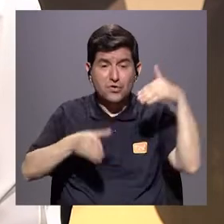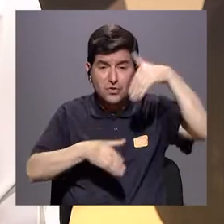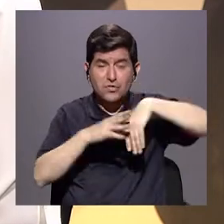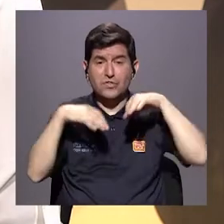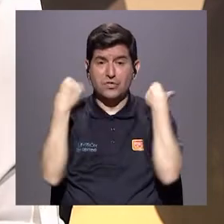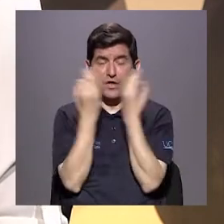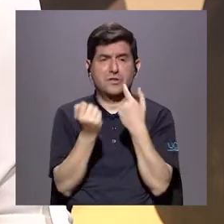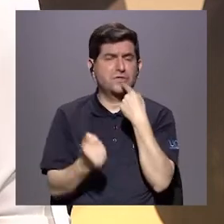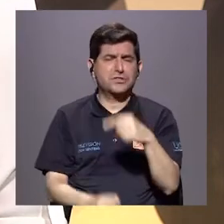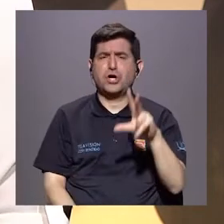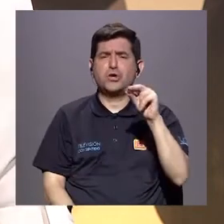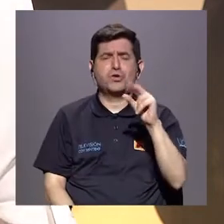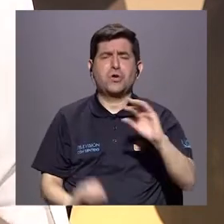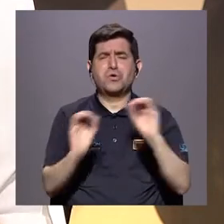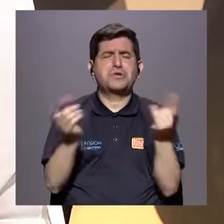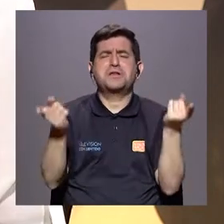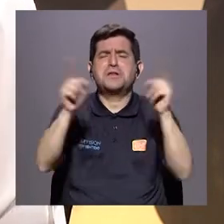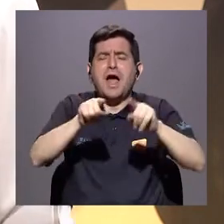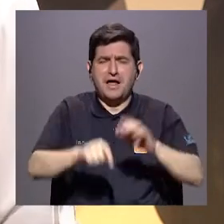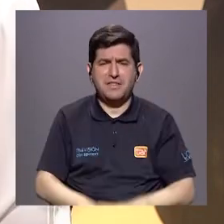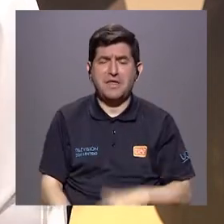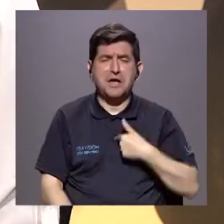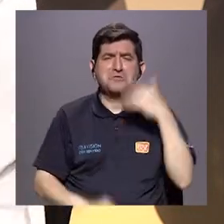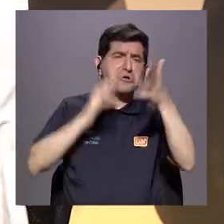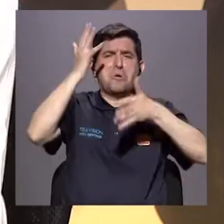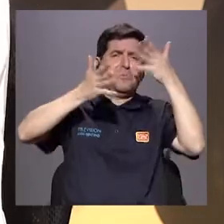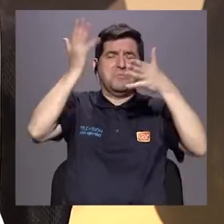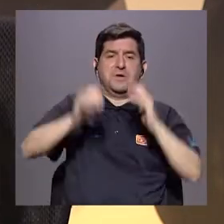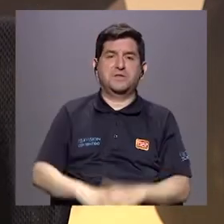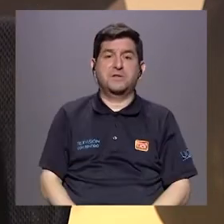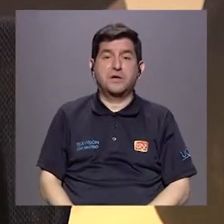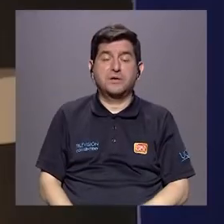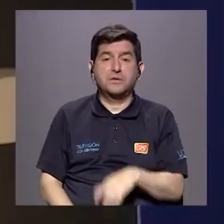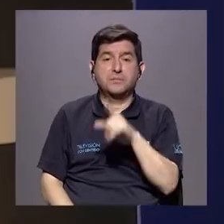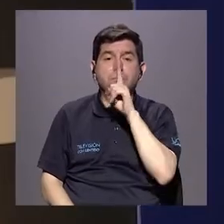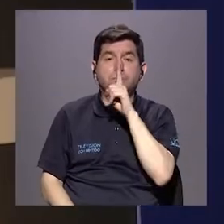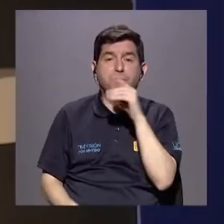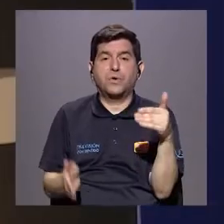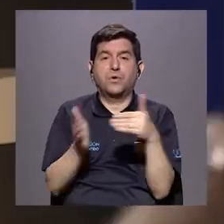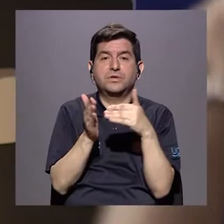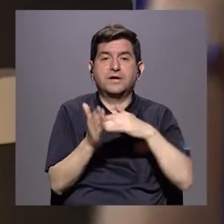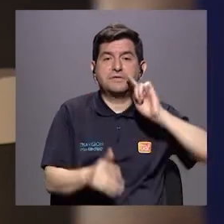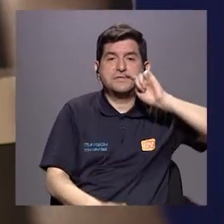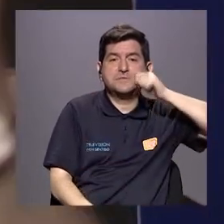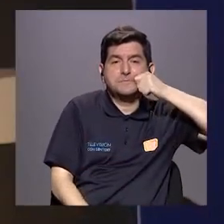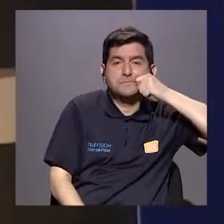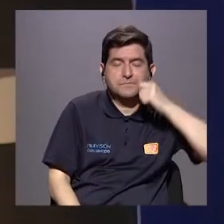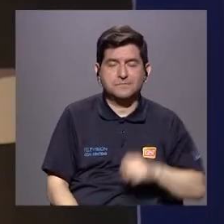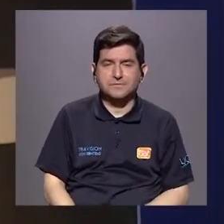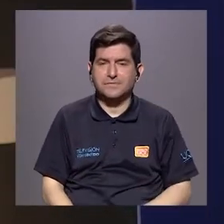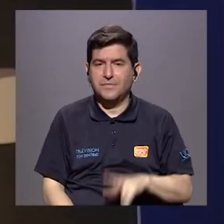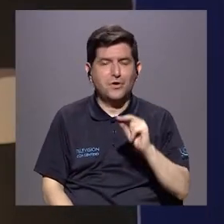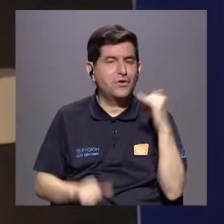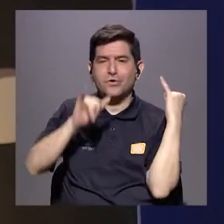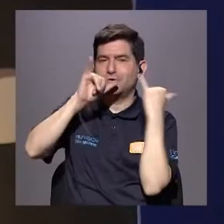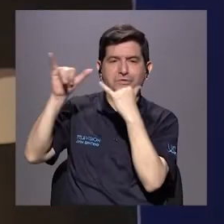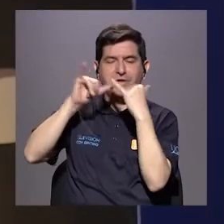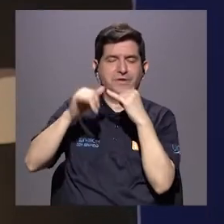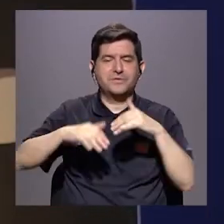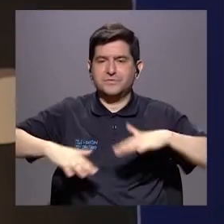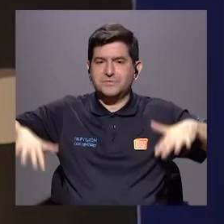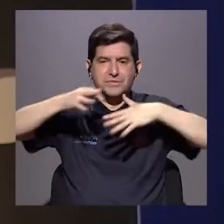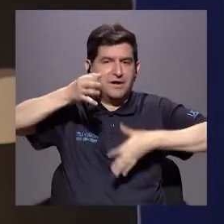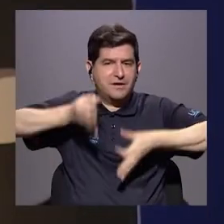el niño dice, no, no, no pasó nada, me lo inventé y ahí quedó el secreto. Entonces no se denuncia en instancias